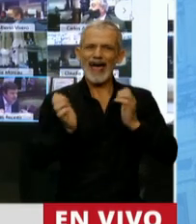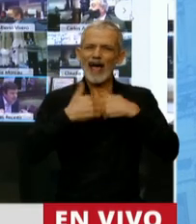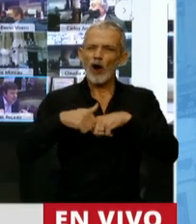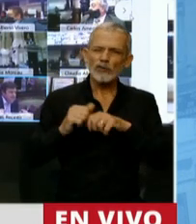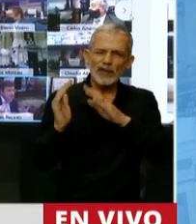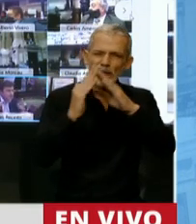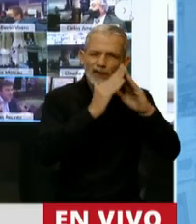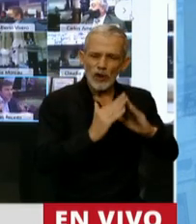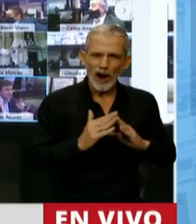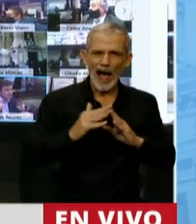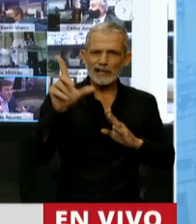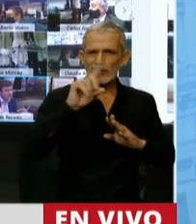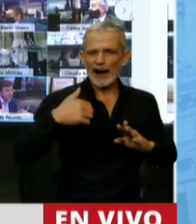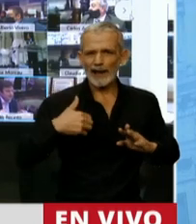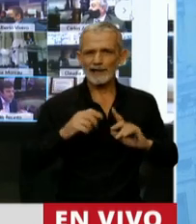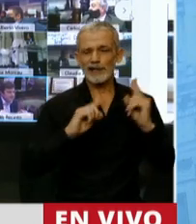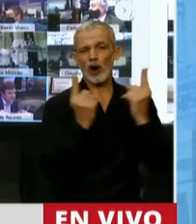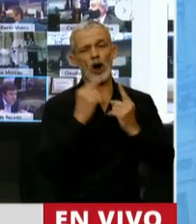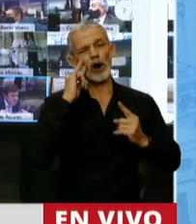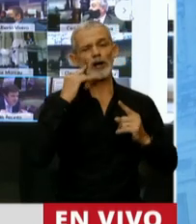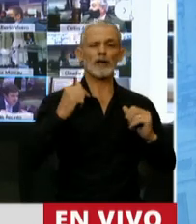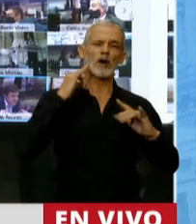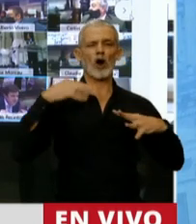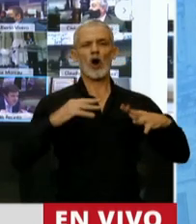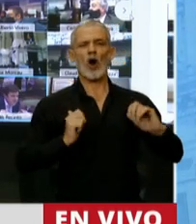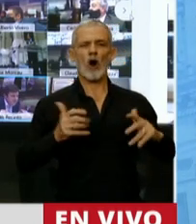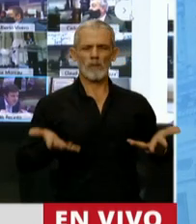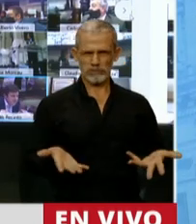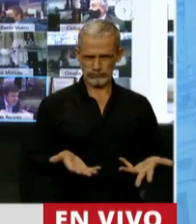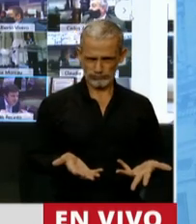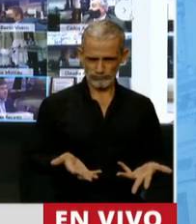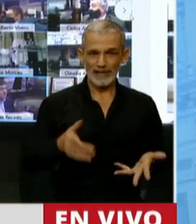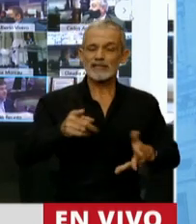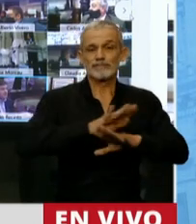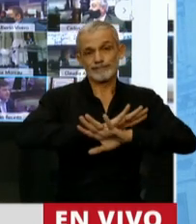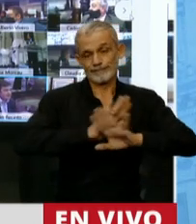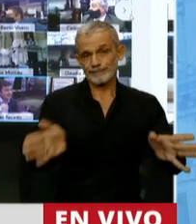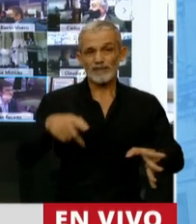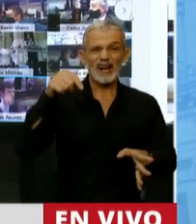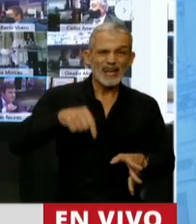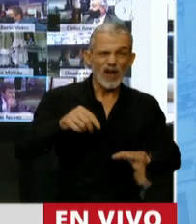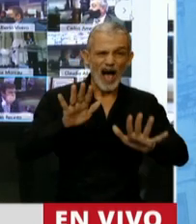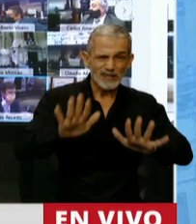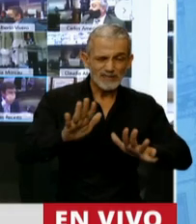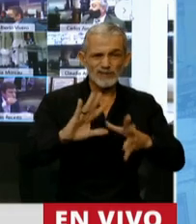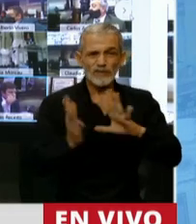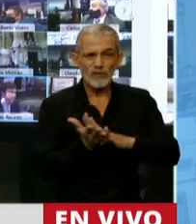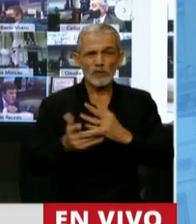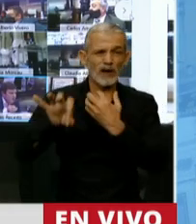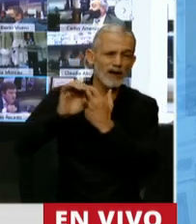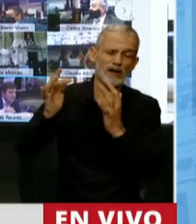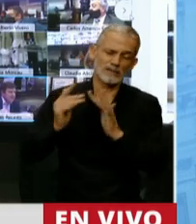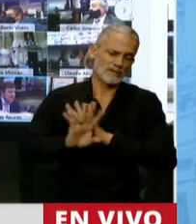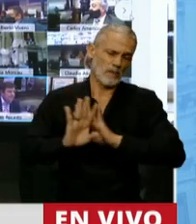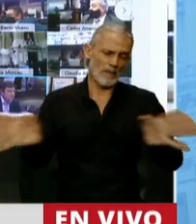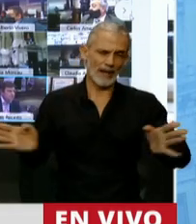seguramente en algún living cómodo, como dije recién del Burling Con de la Argentina. Terminemos con esta ficción de la virtualidad,